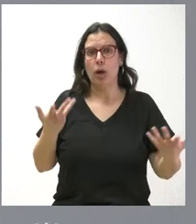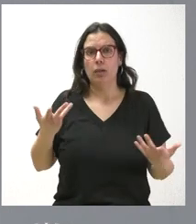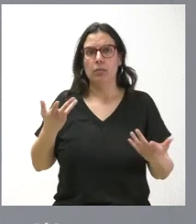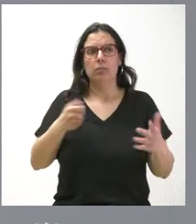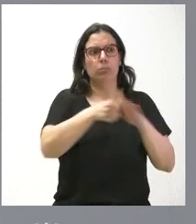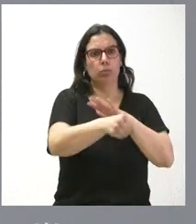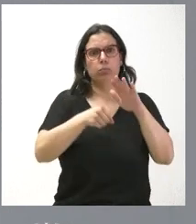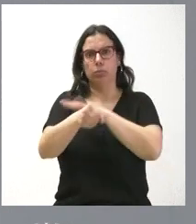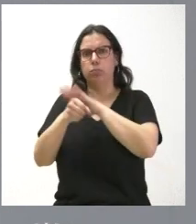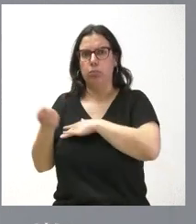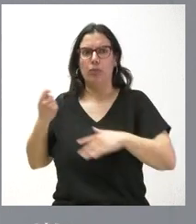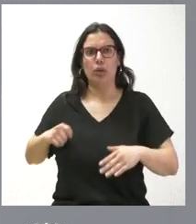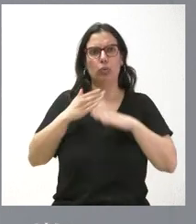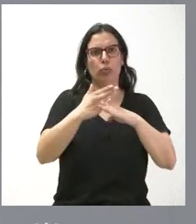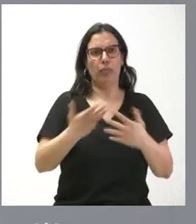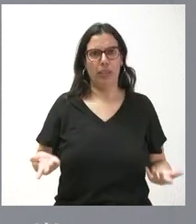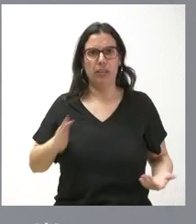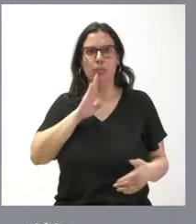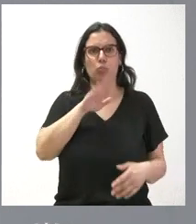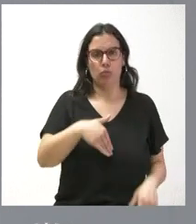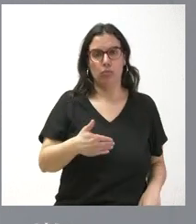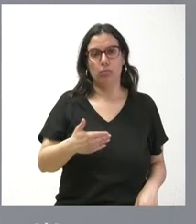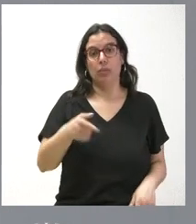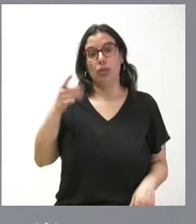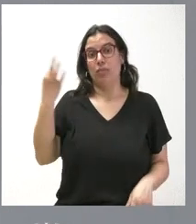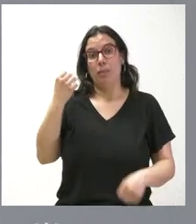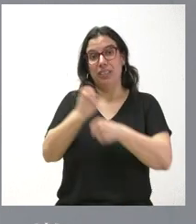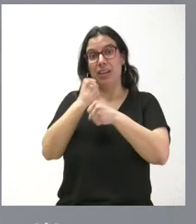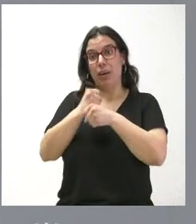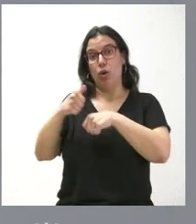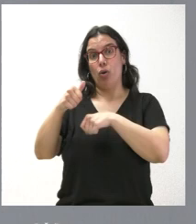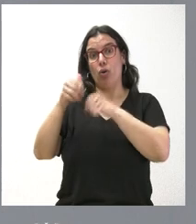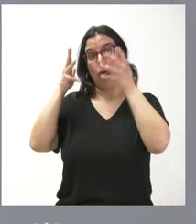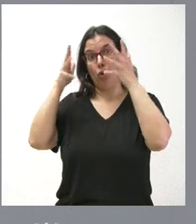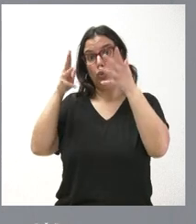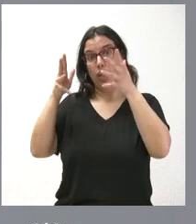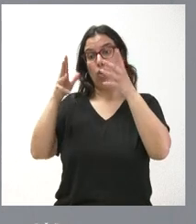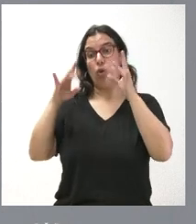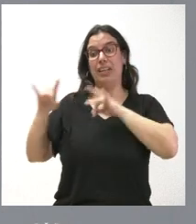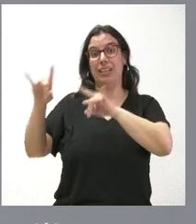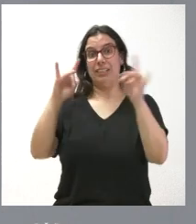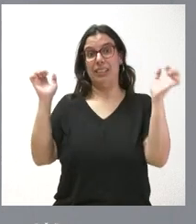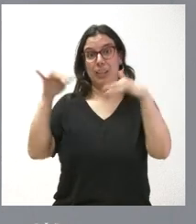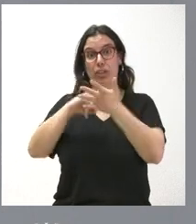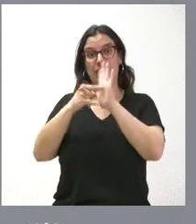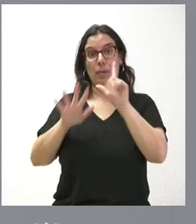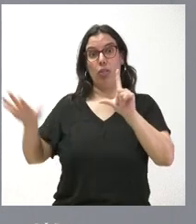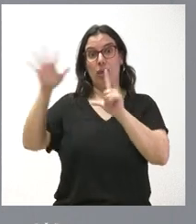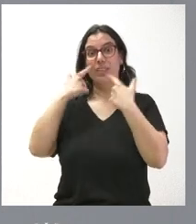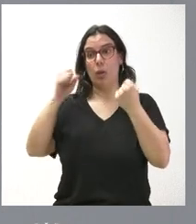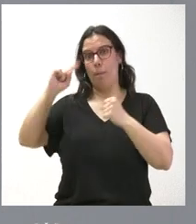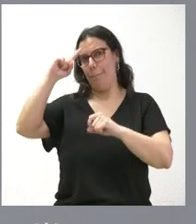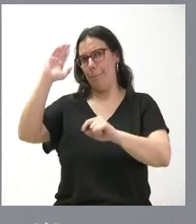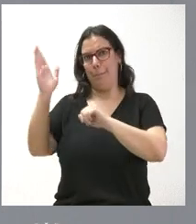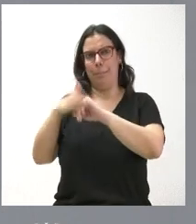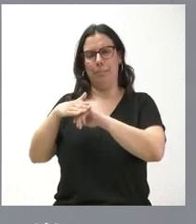profesionales sanitarios adecuados y debiera ser el trabajo central del Consejo Interterritorial del Sistema Nacional de Salud. En